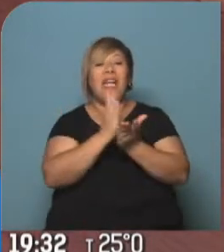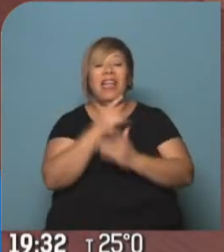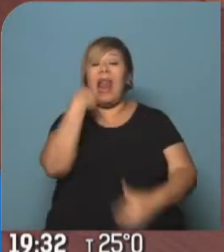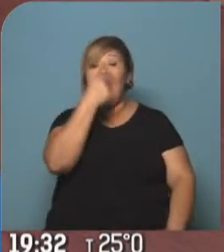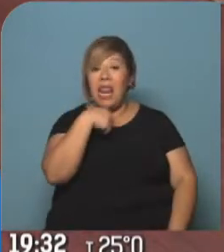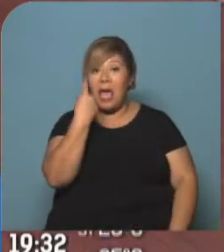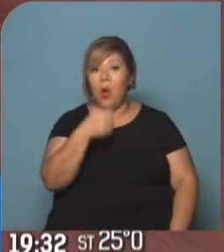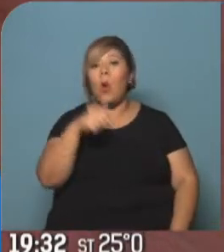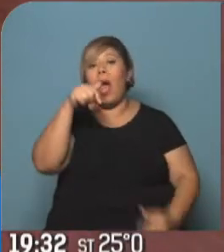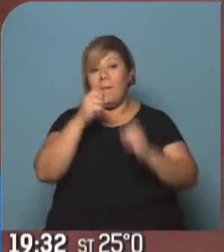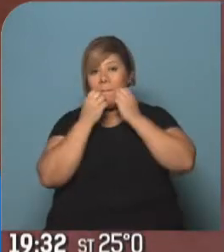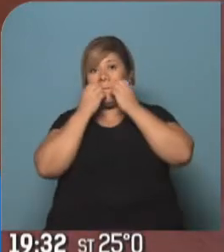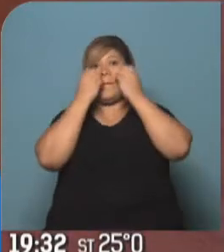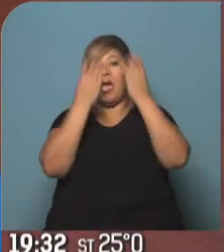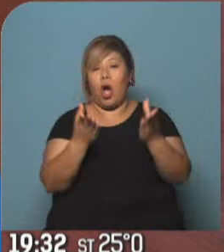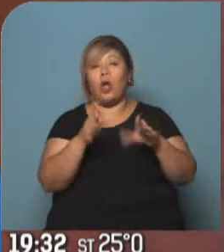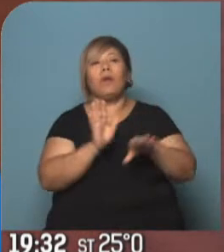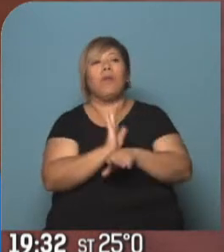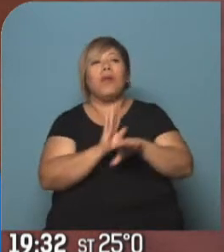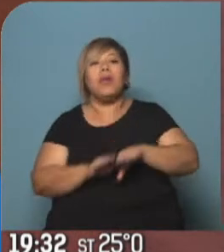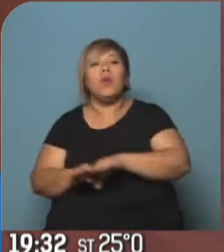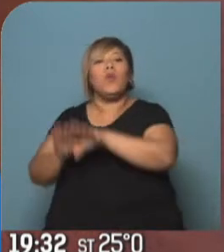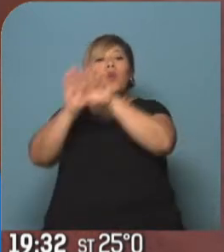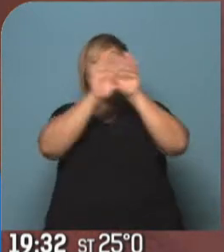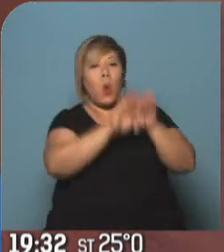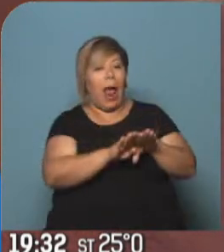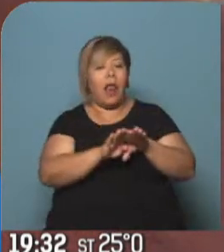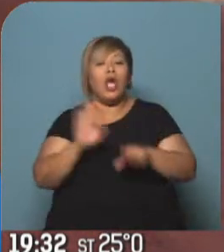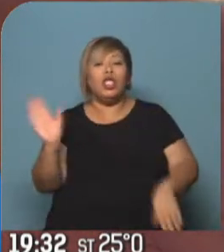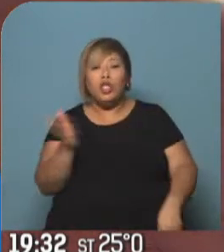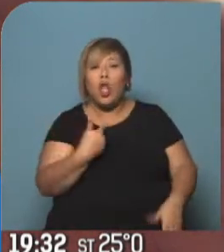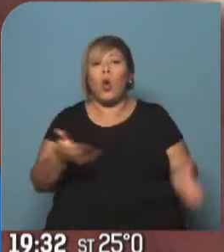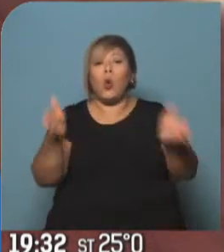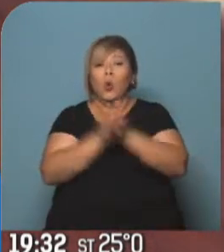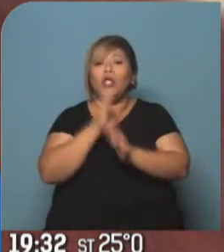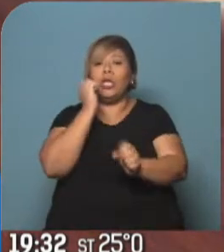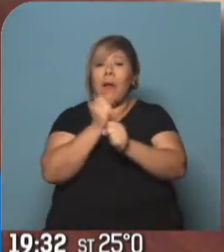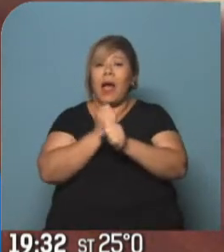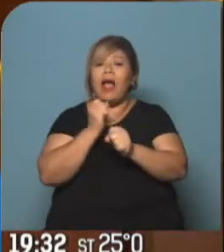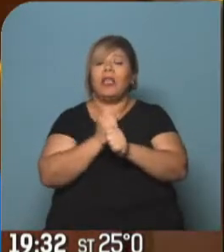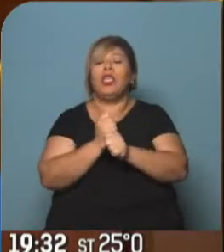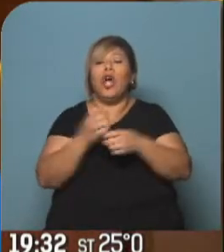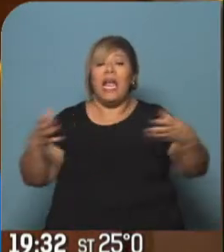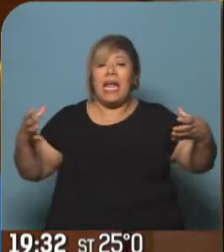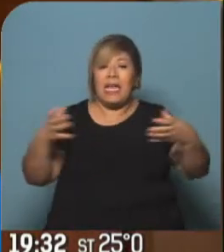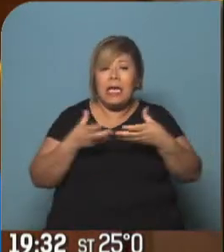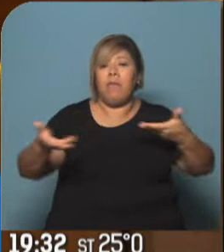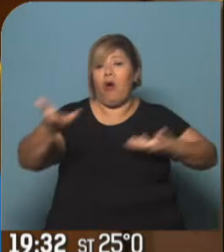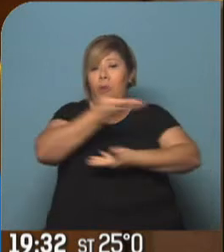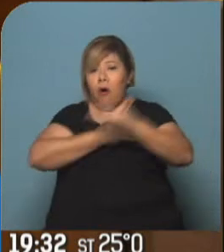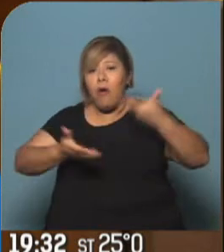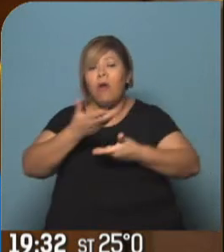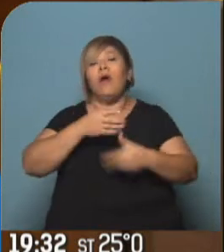para ver, que todo el país avance conjunto por el trabajo en equipo, por el trabajo colaborativo entre Nación y las 24 provincias